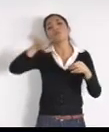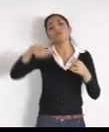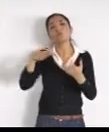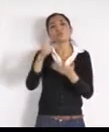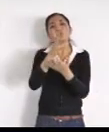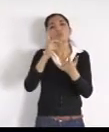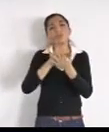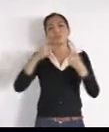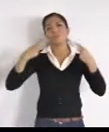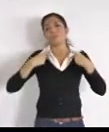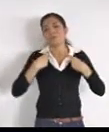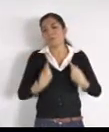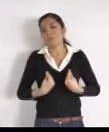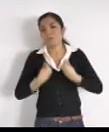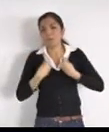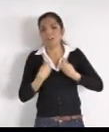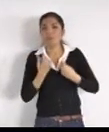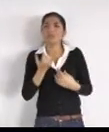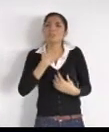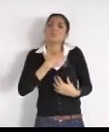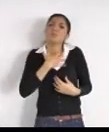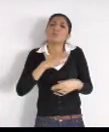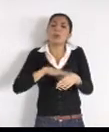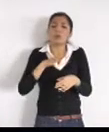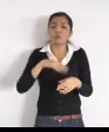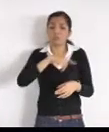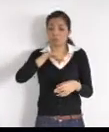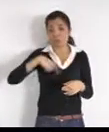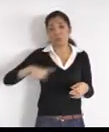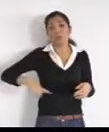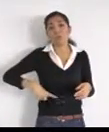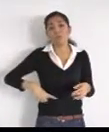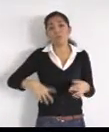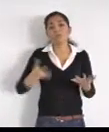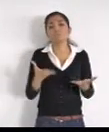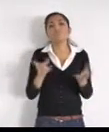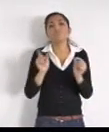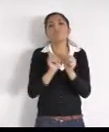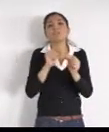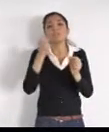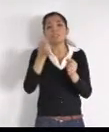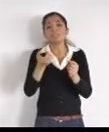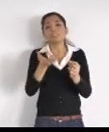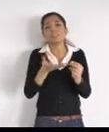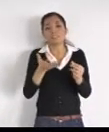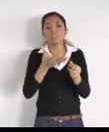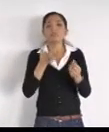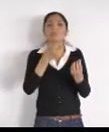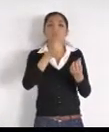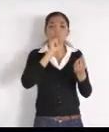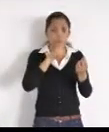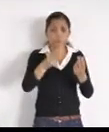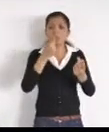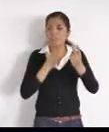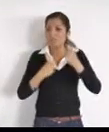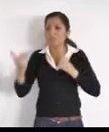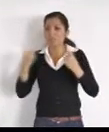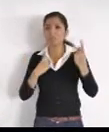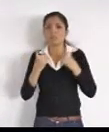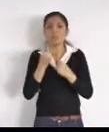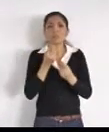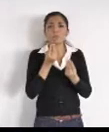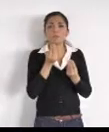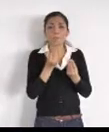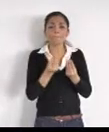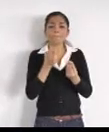únicamente hacemos eco, del mismo, de las quejas, que hacen los mismos ciudadanos, y para que ese eco, nos sirva, para lograr una gestión, de solución,